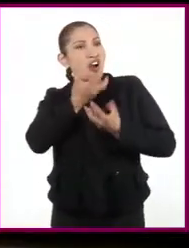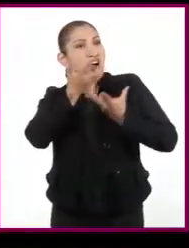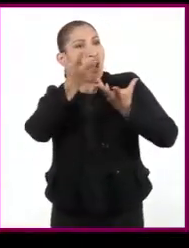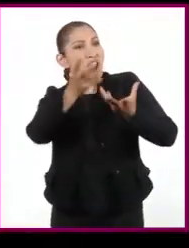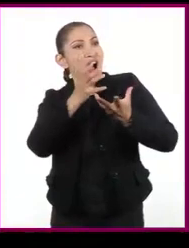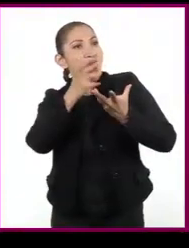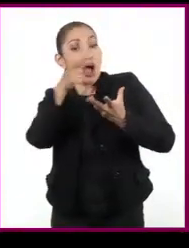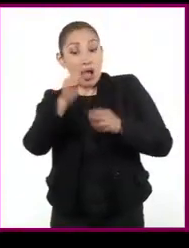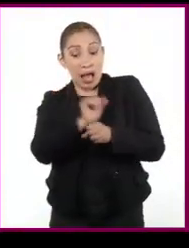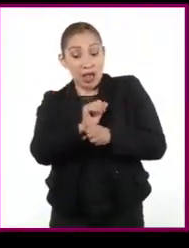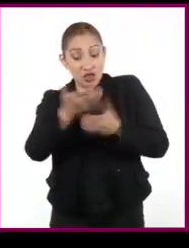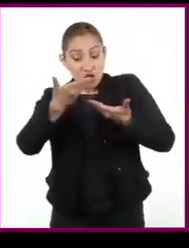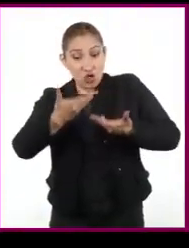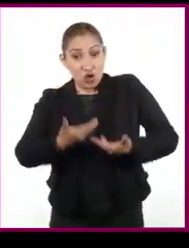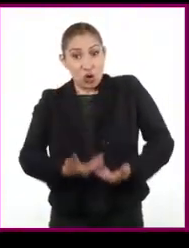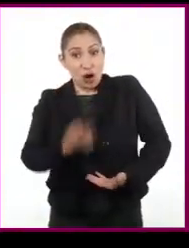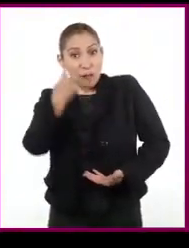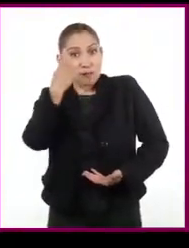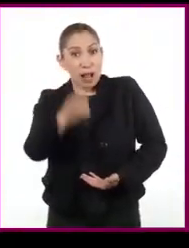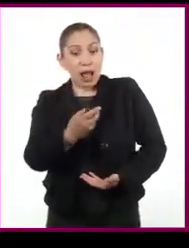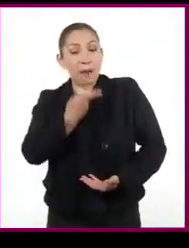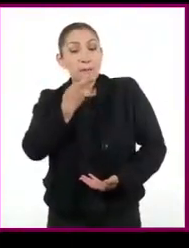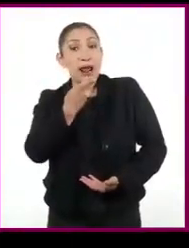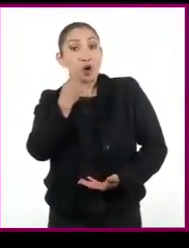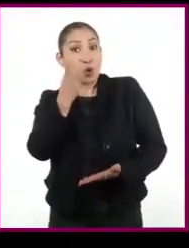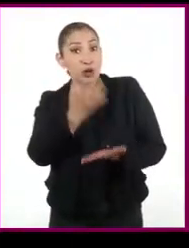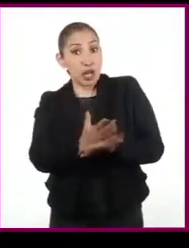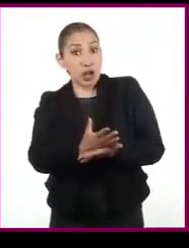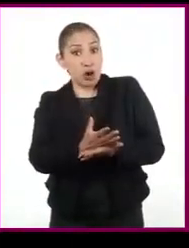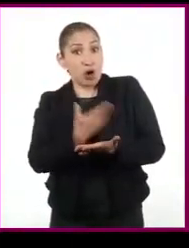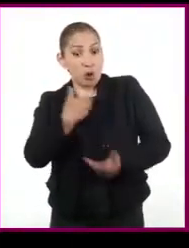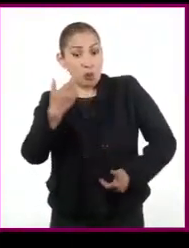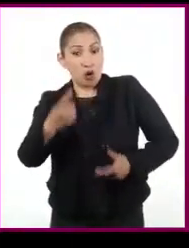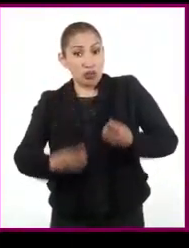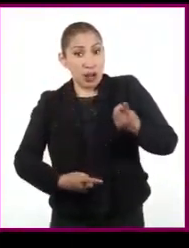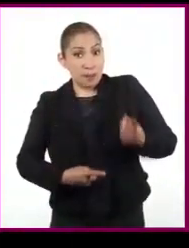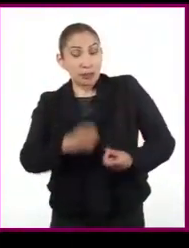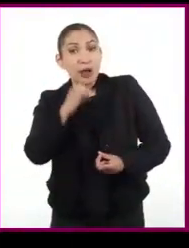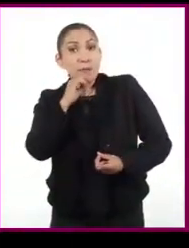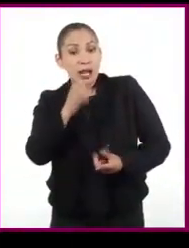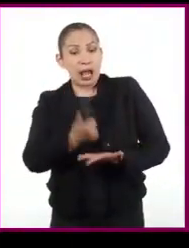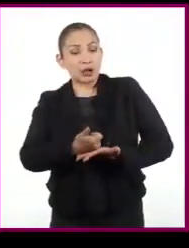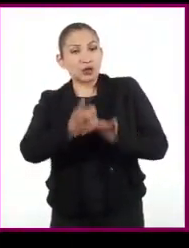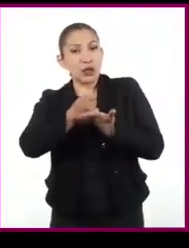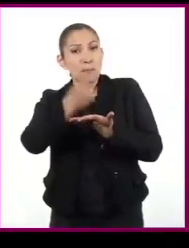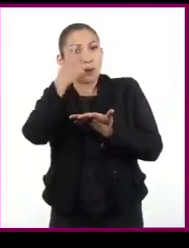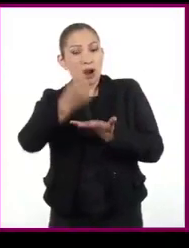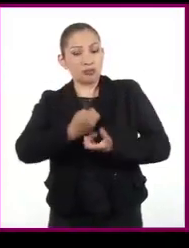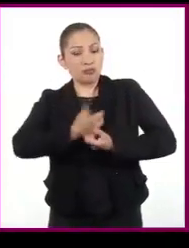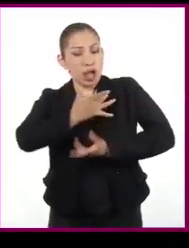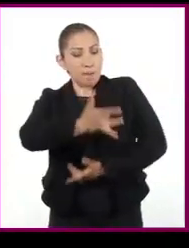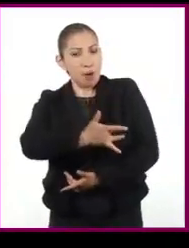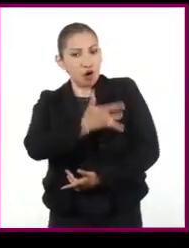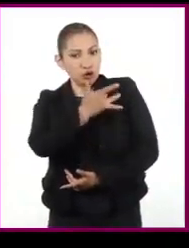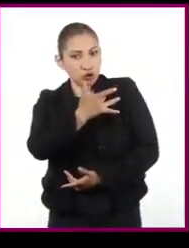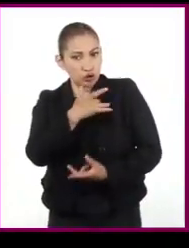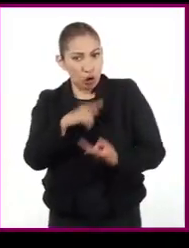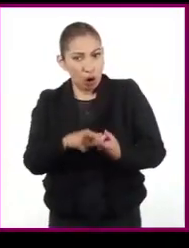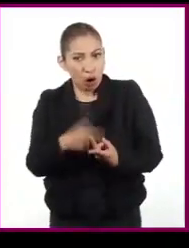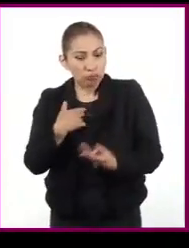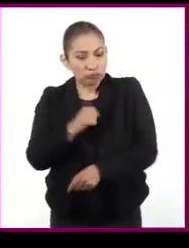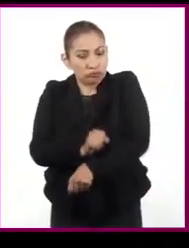que sirve a los actores no solo para decir los diálogos de un texto dramático, sino también para expresar emociones,